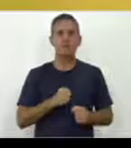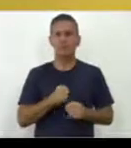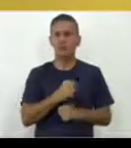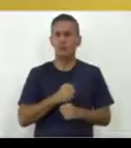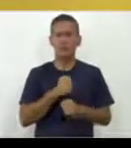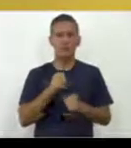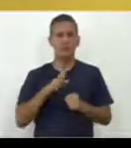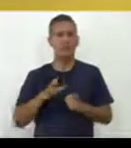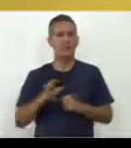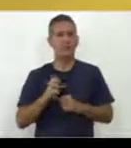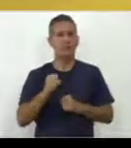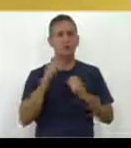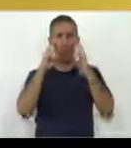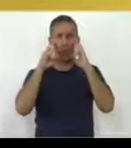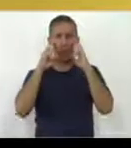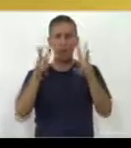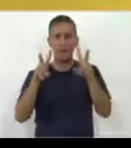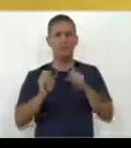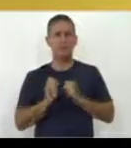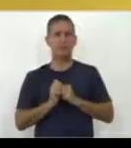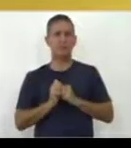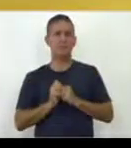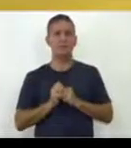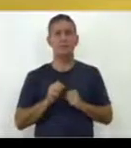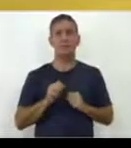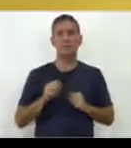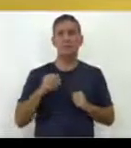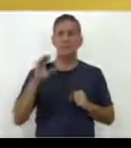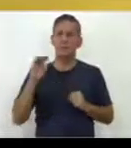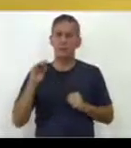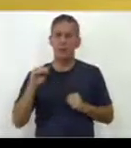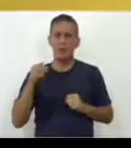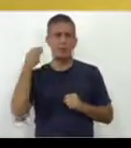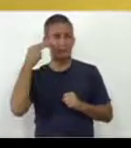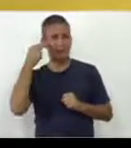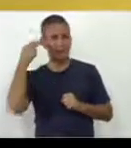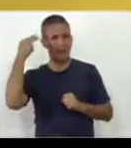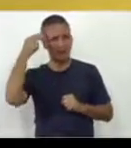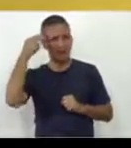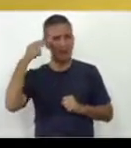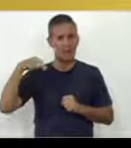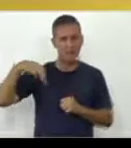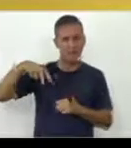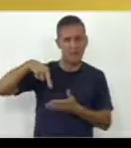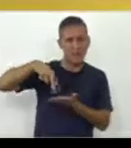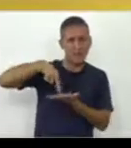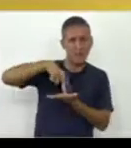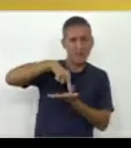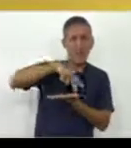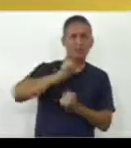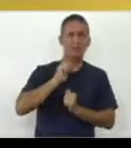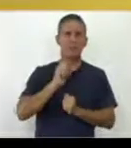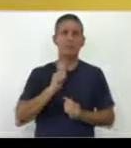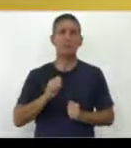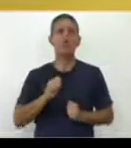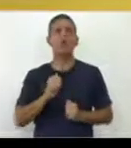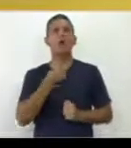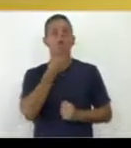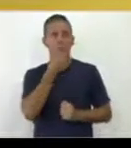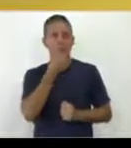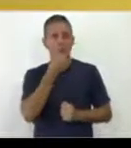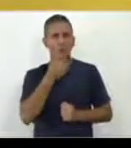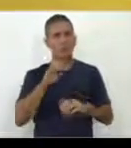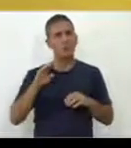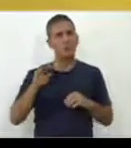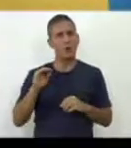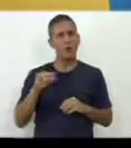mismo estamos diciendo de esta habilidad motora, motriz, que es caminar pues también podemos hablar de la